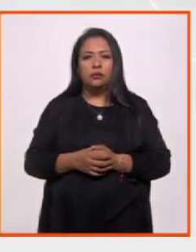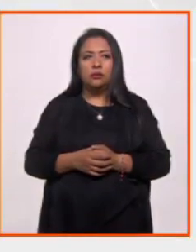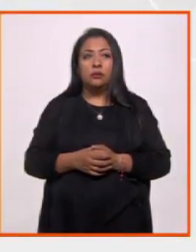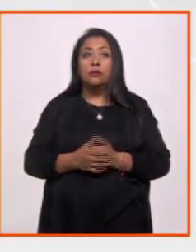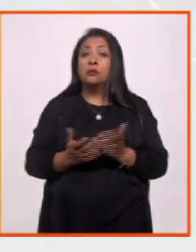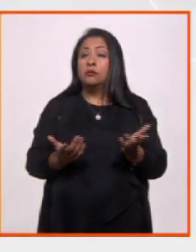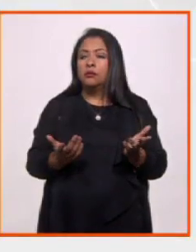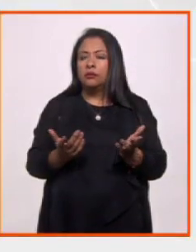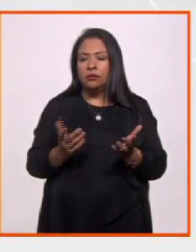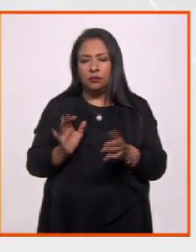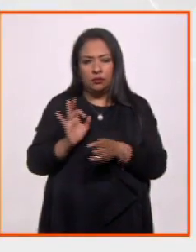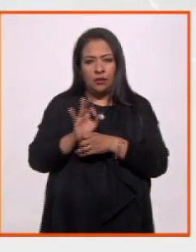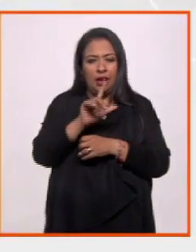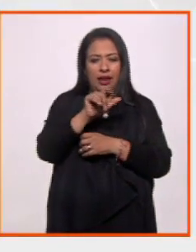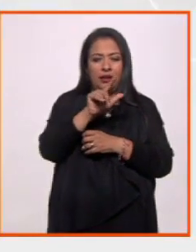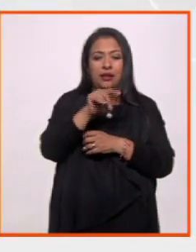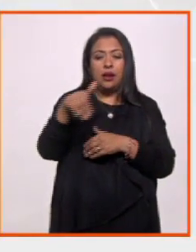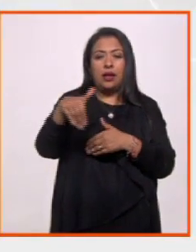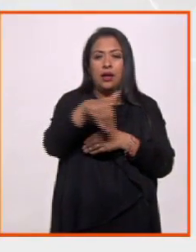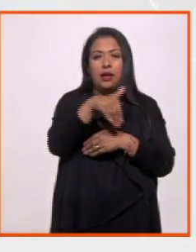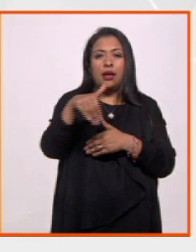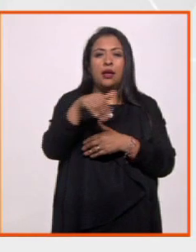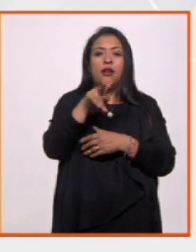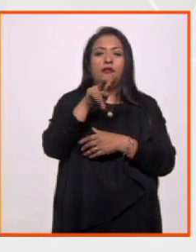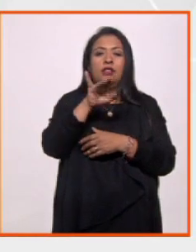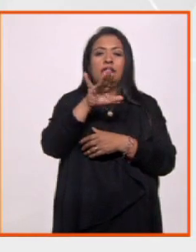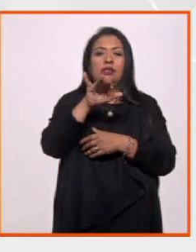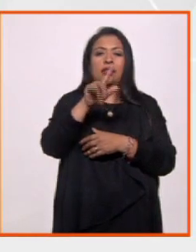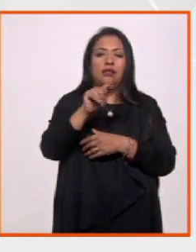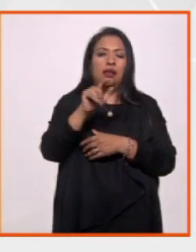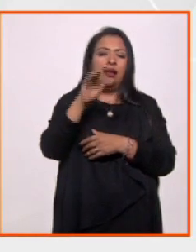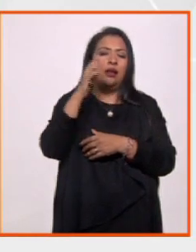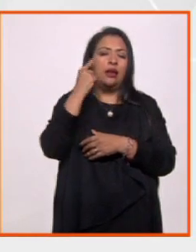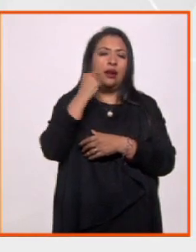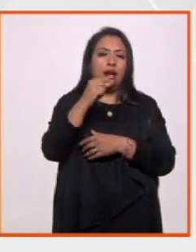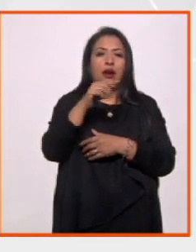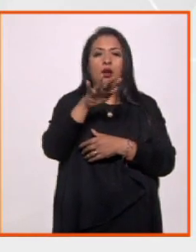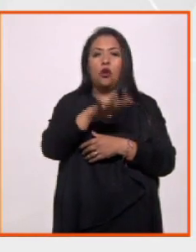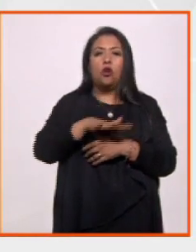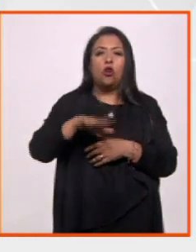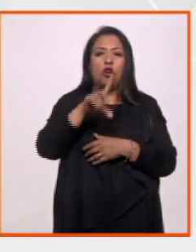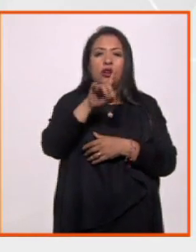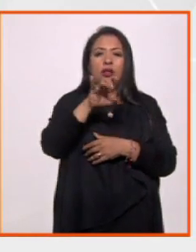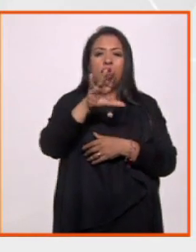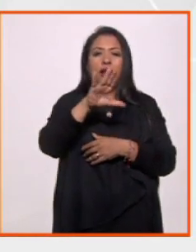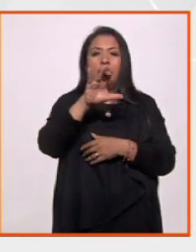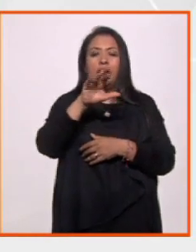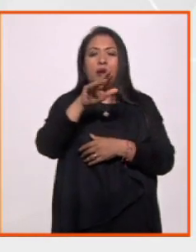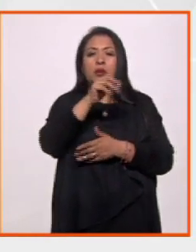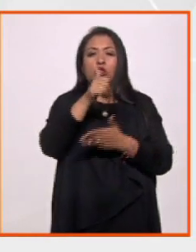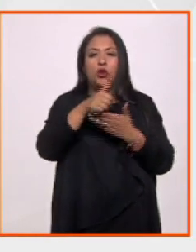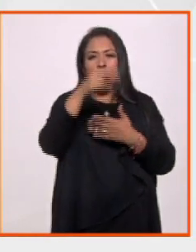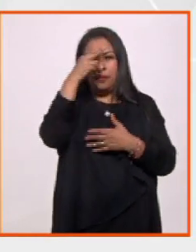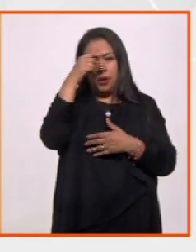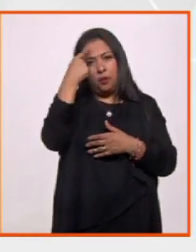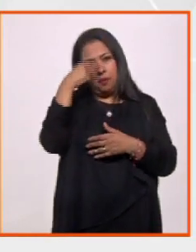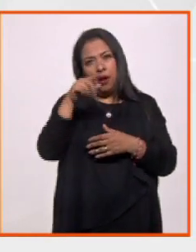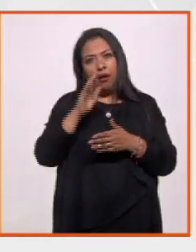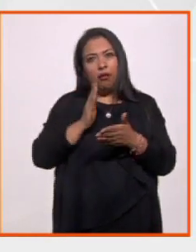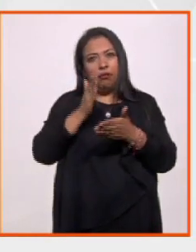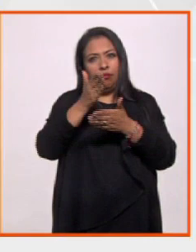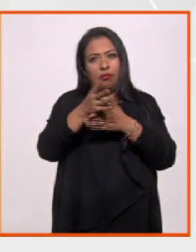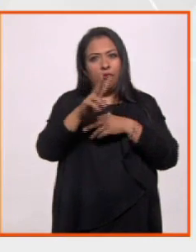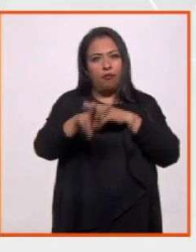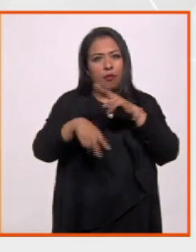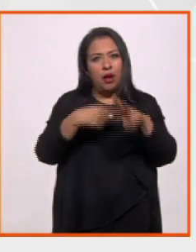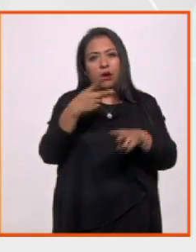Solo para reforzar La Titería está en la calle de Vicente Guerrero, en la colonia del Carmen, en la Ciudad de México, para que no se pierdan